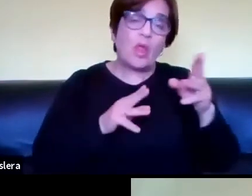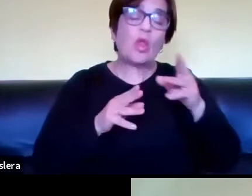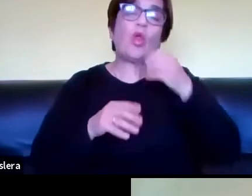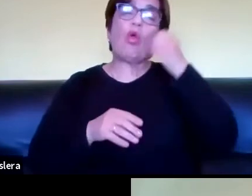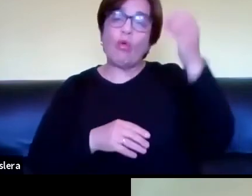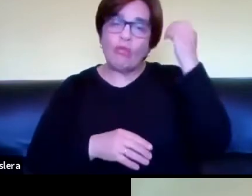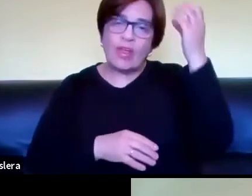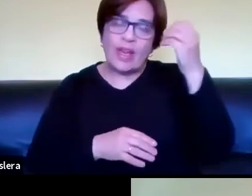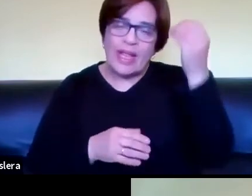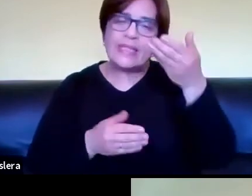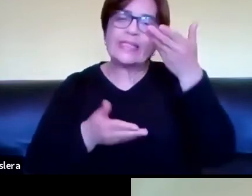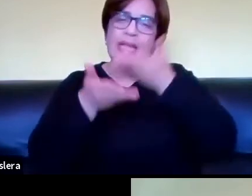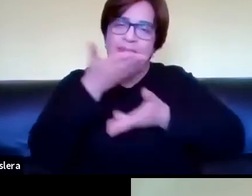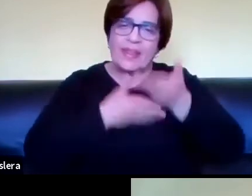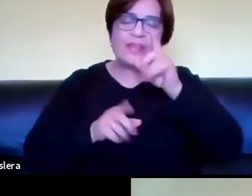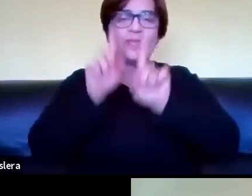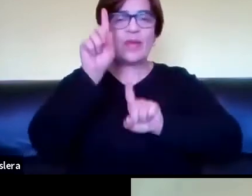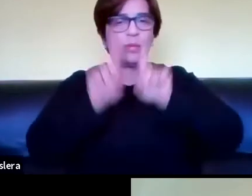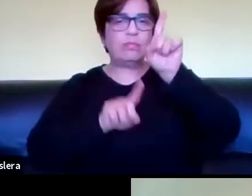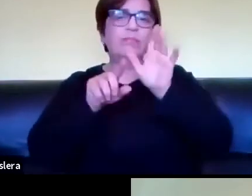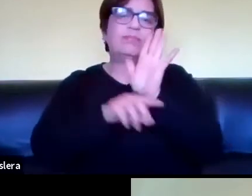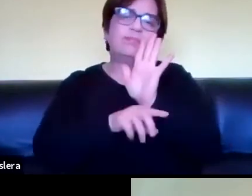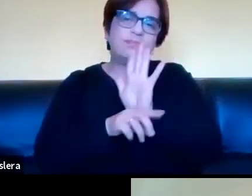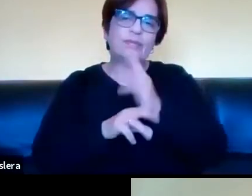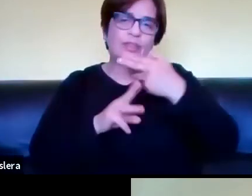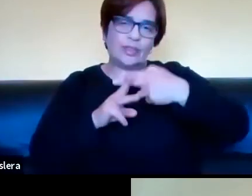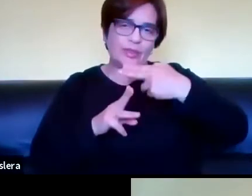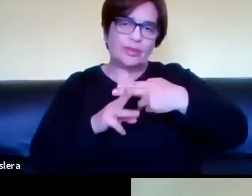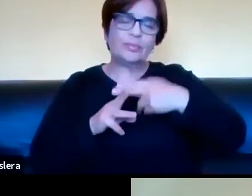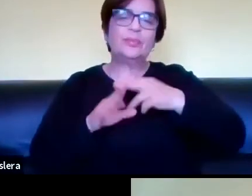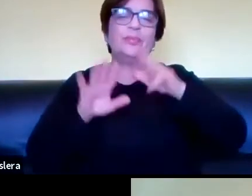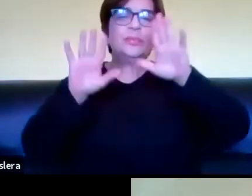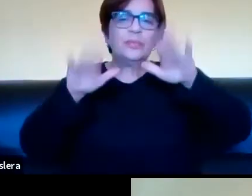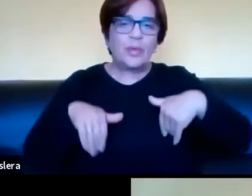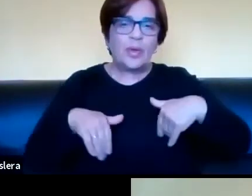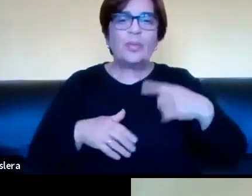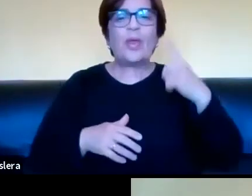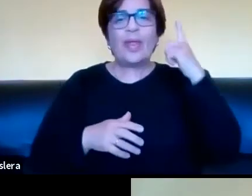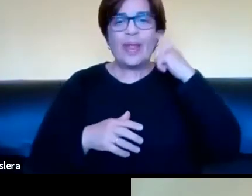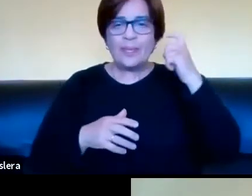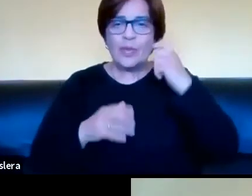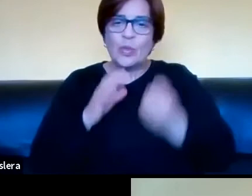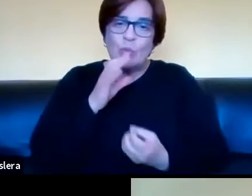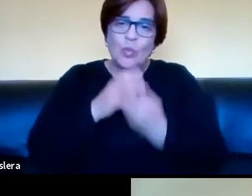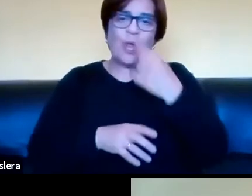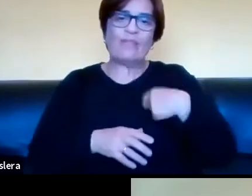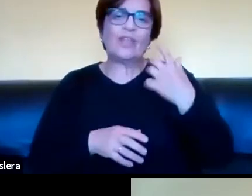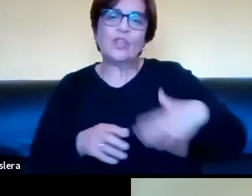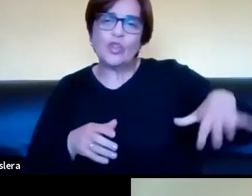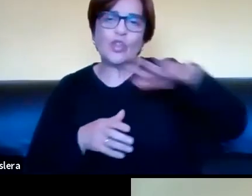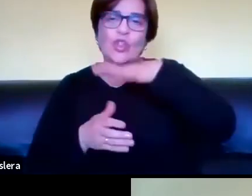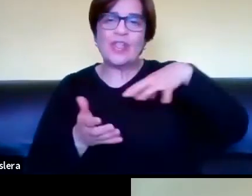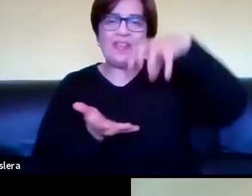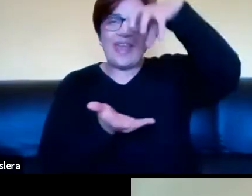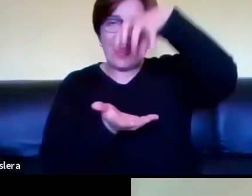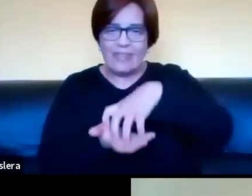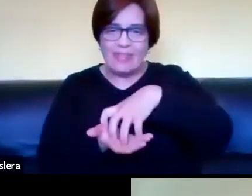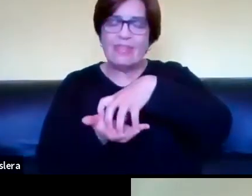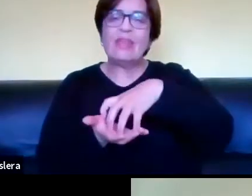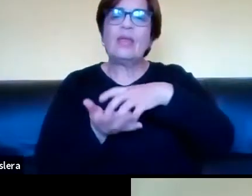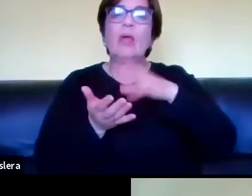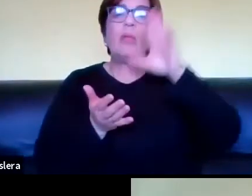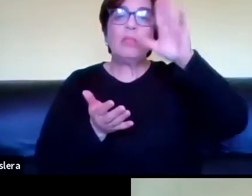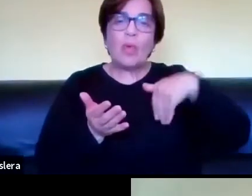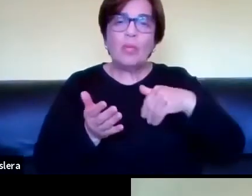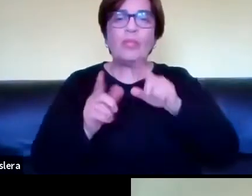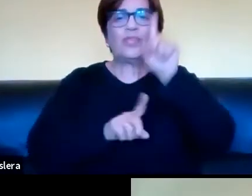de intercambio académico, así lo hemos denominado, del Centro de Experimentación e Innovación Social de la Facultad